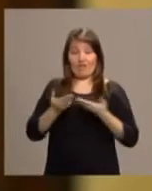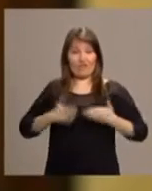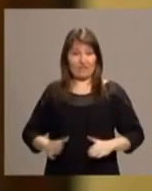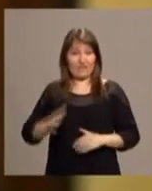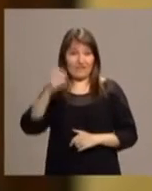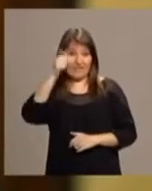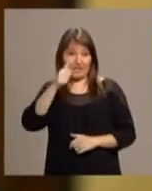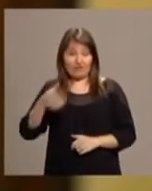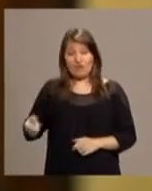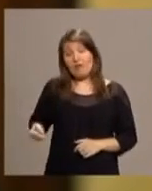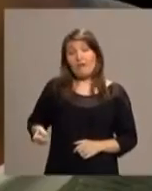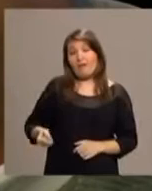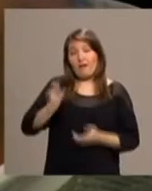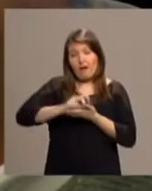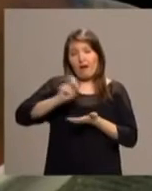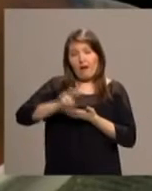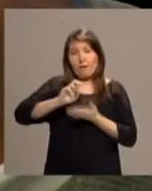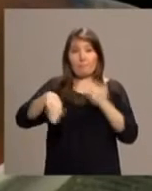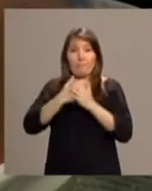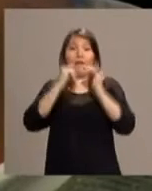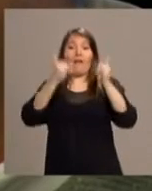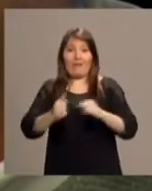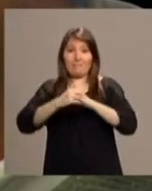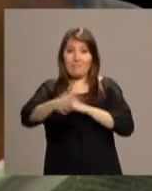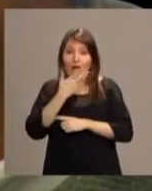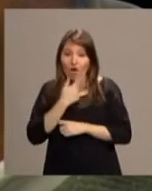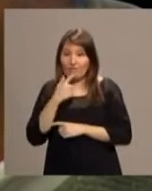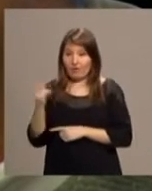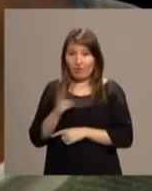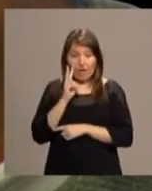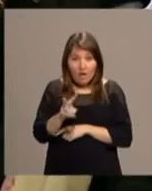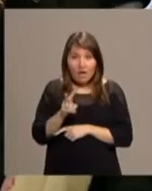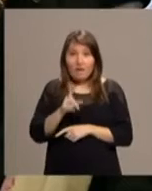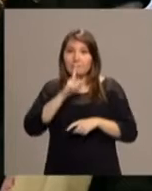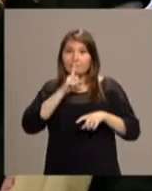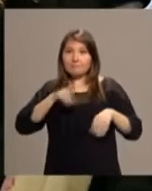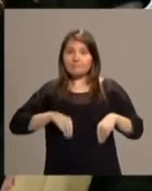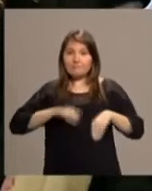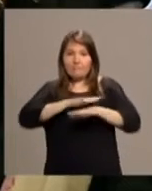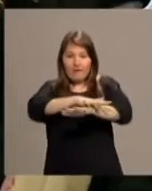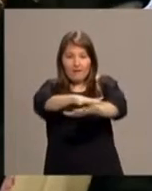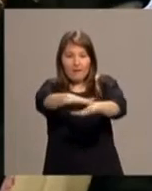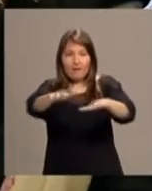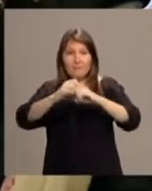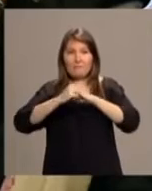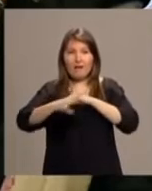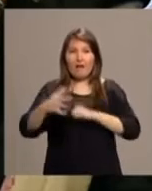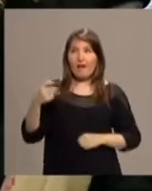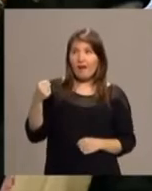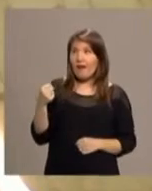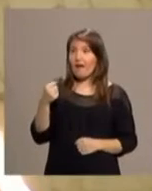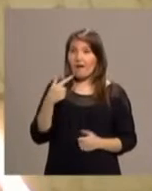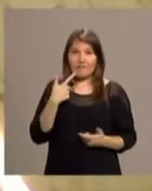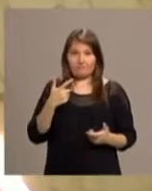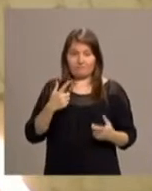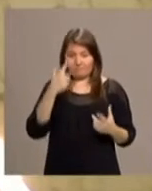conocer el mar. Tras varios días de travesía llegan al océano y se quedan mudos contemplando el horizonte, agarrados de la mano y con gran impacto